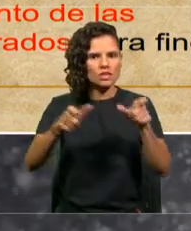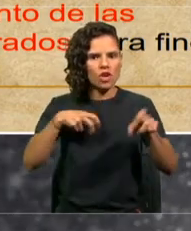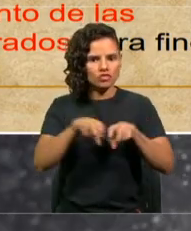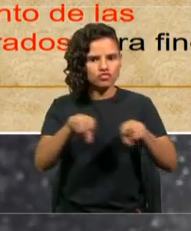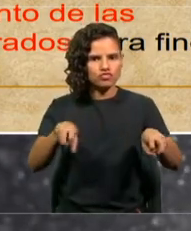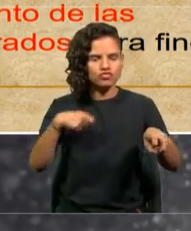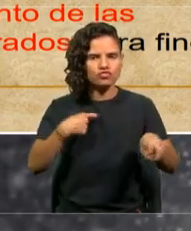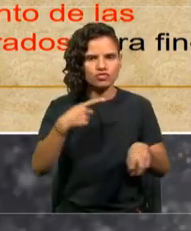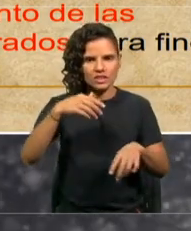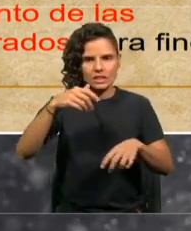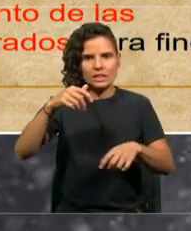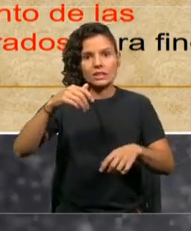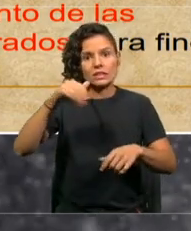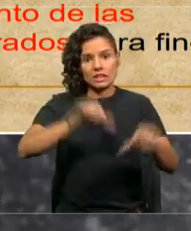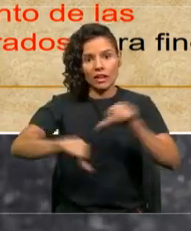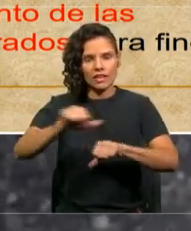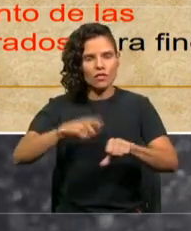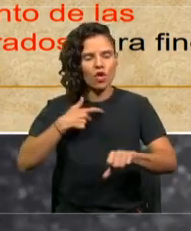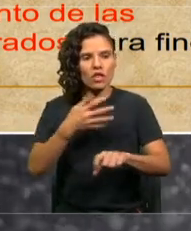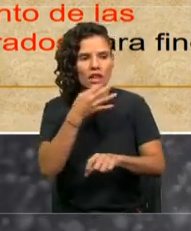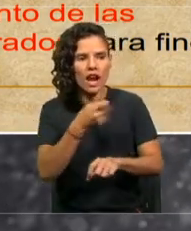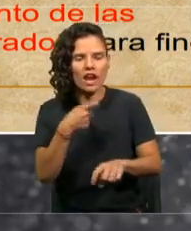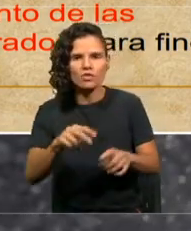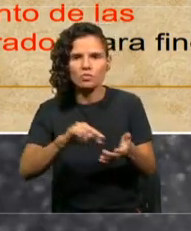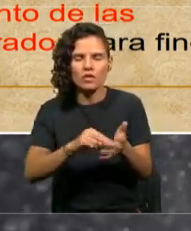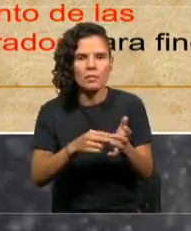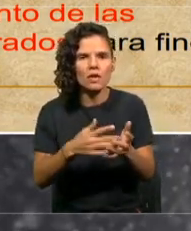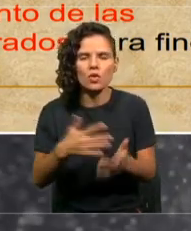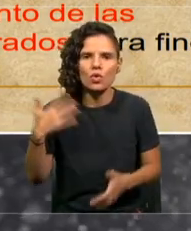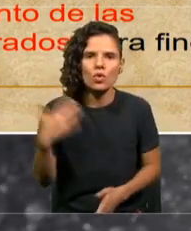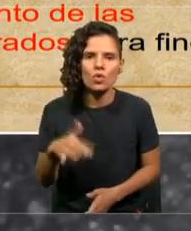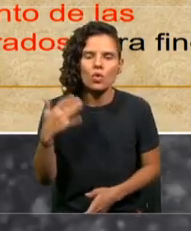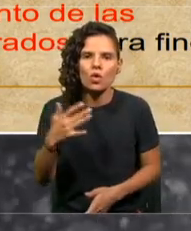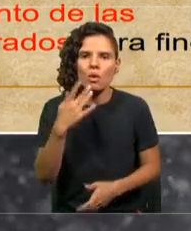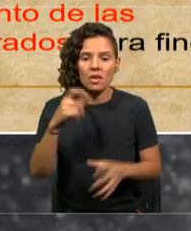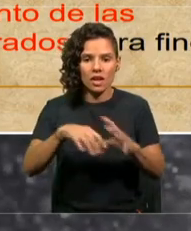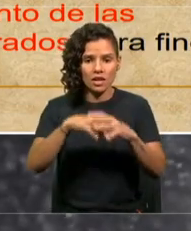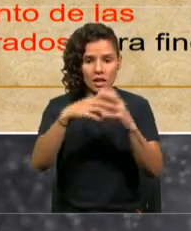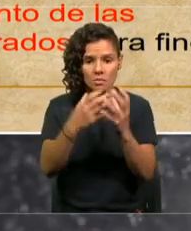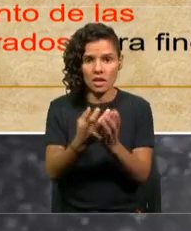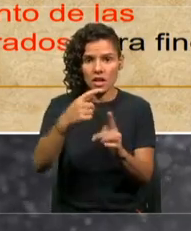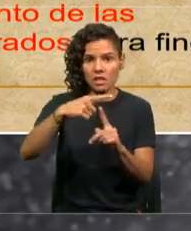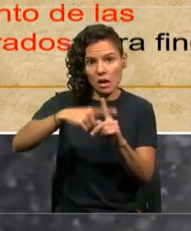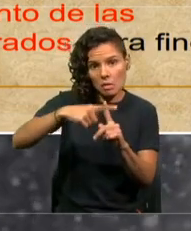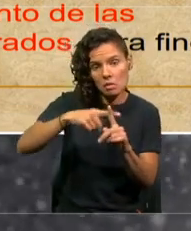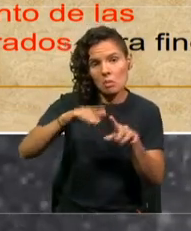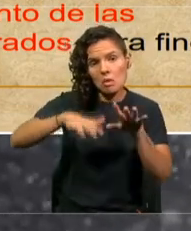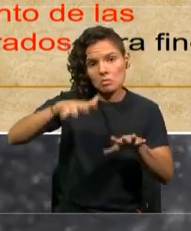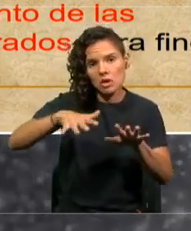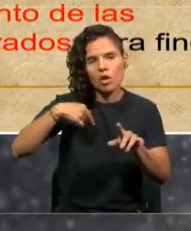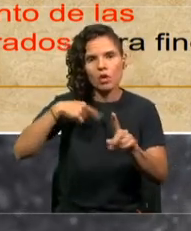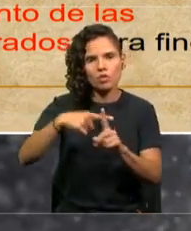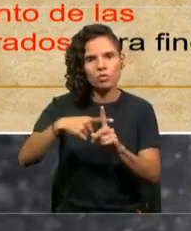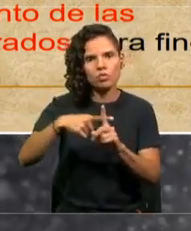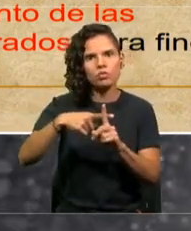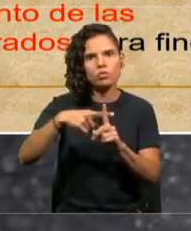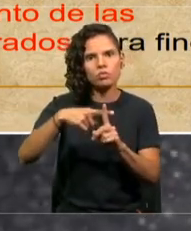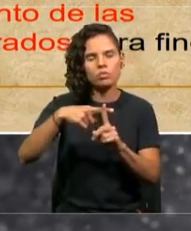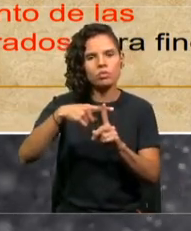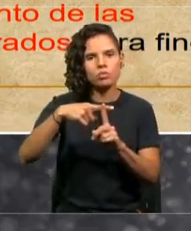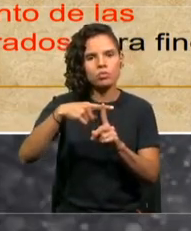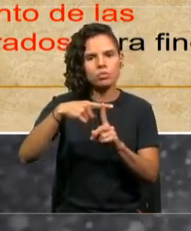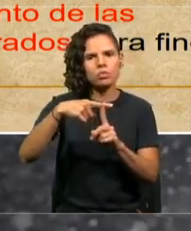estamos con un problema grave porque parece que la temperatura media del planeta está incrementándose mucho más allá de lo que